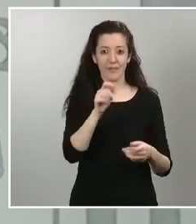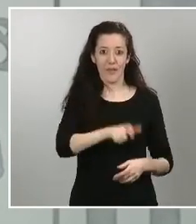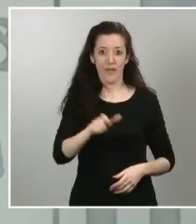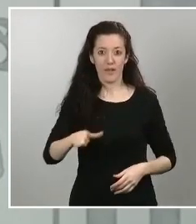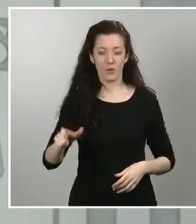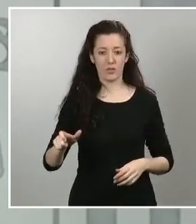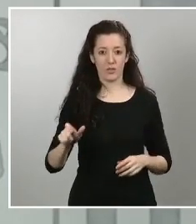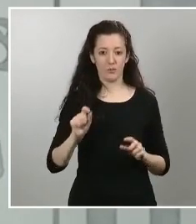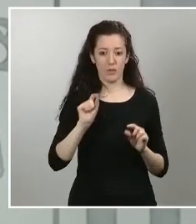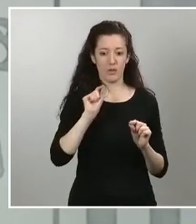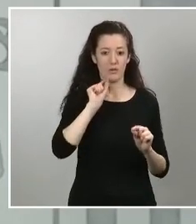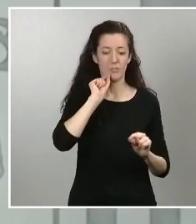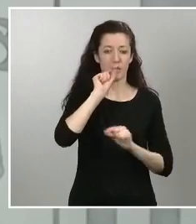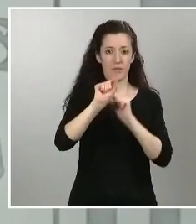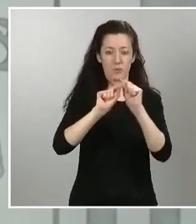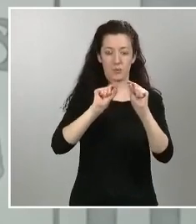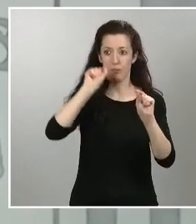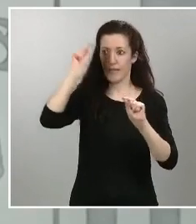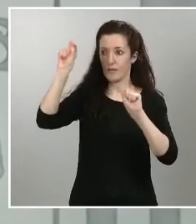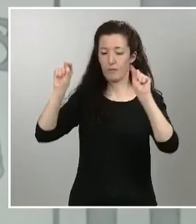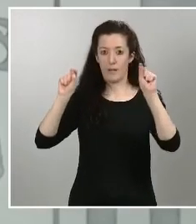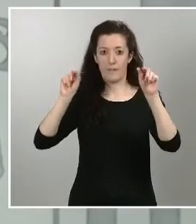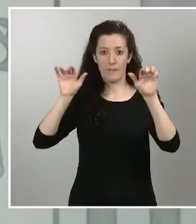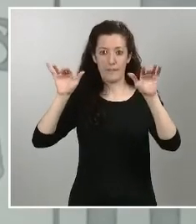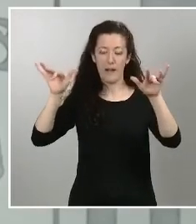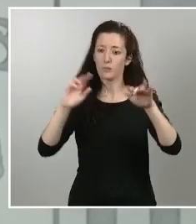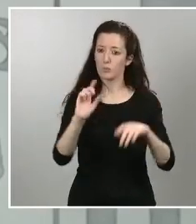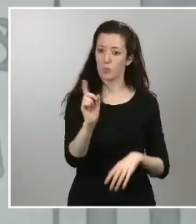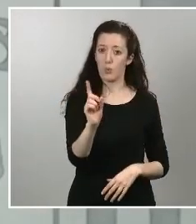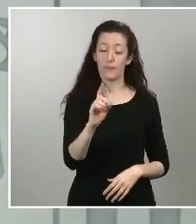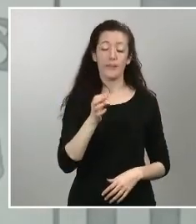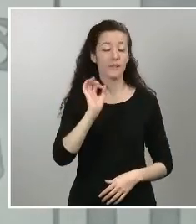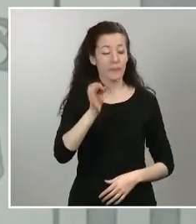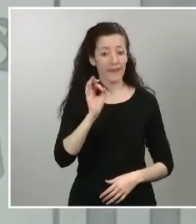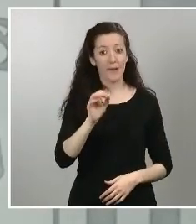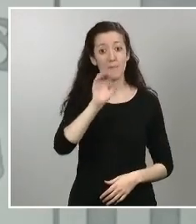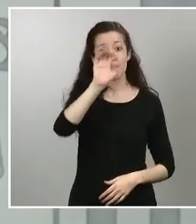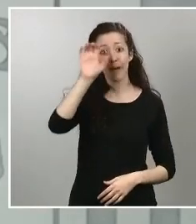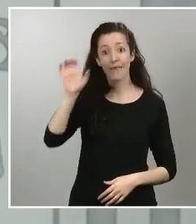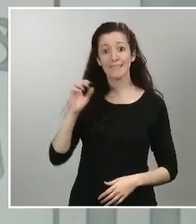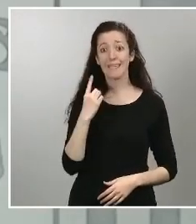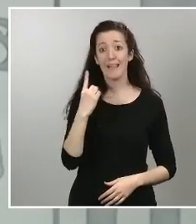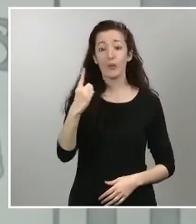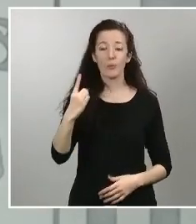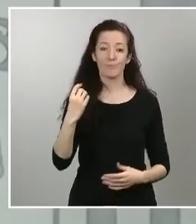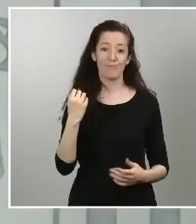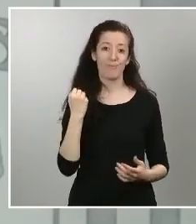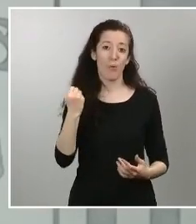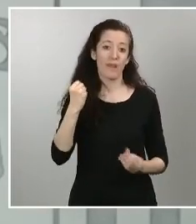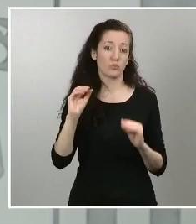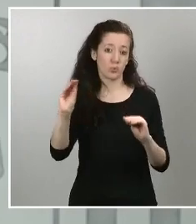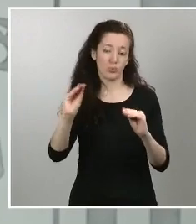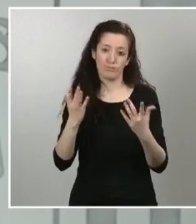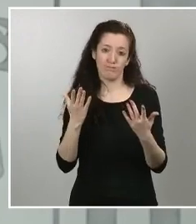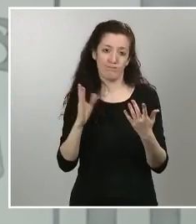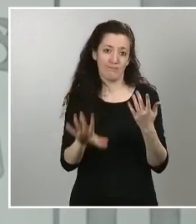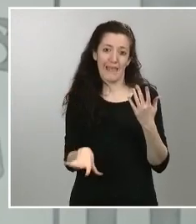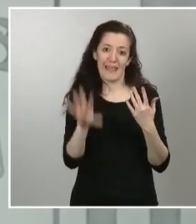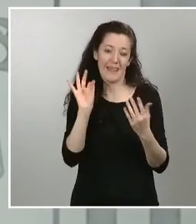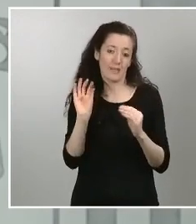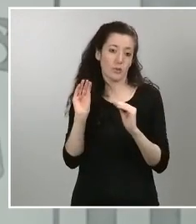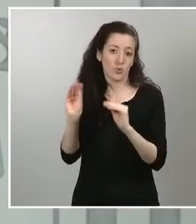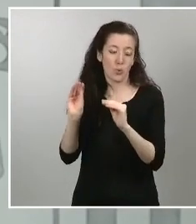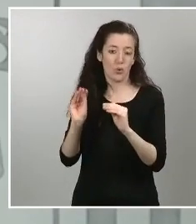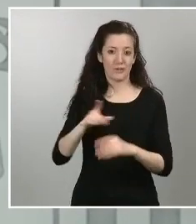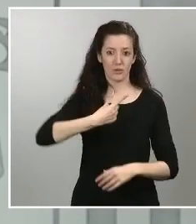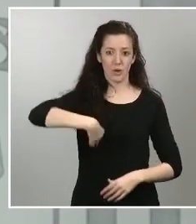es verdad que cada estado es soberano y por tanto eso no lo podemos hacer desde el ordeno y mando que se pueda plantear desde un